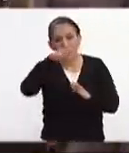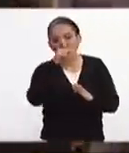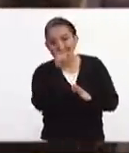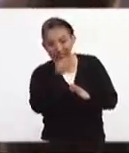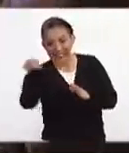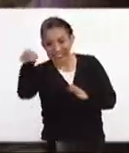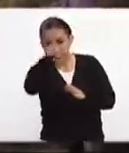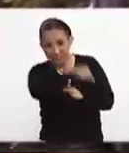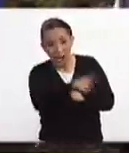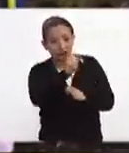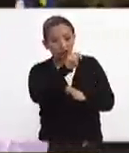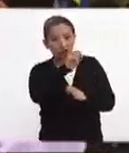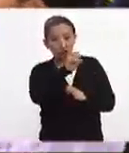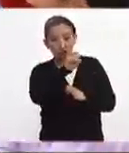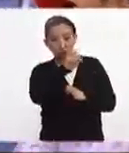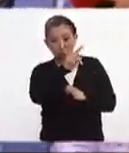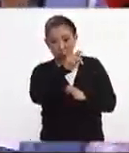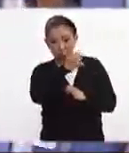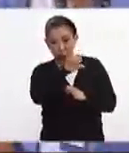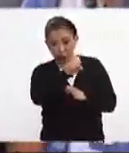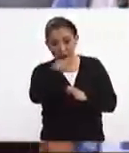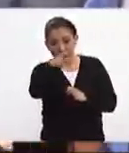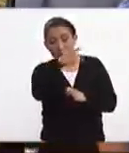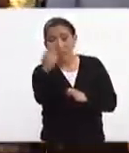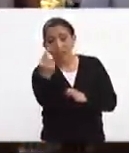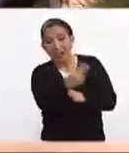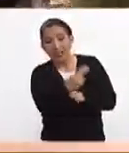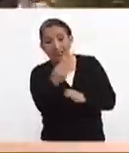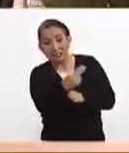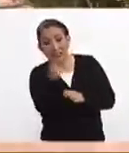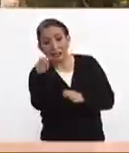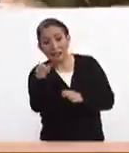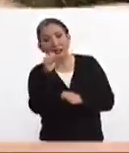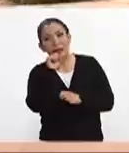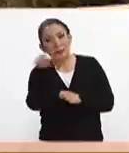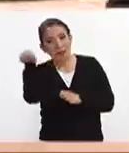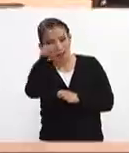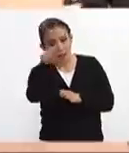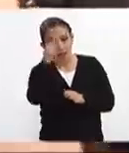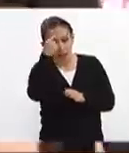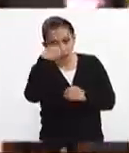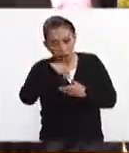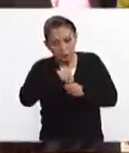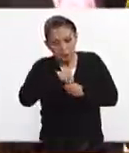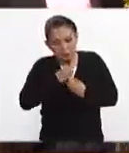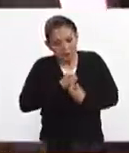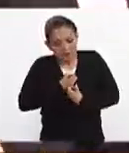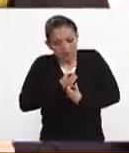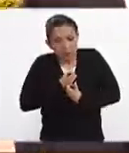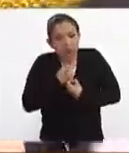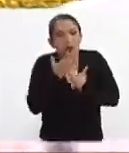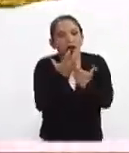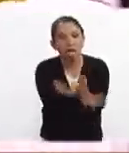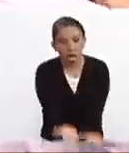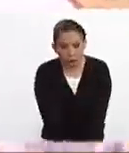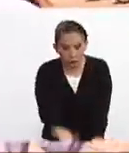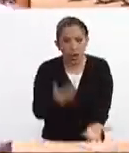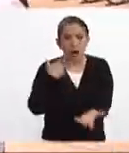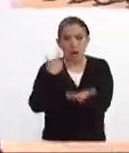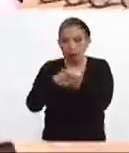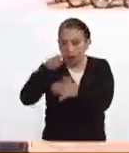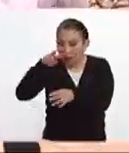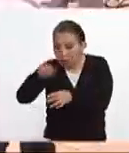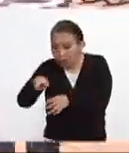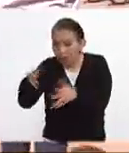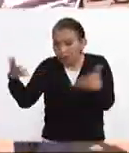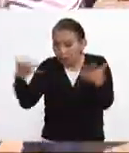policía los topos que necesitan pues también ellos sacar de dentro lo